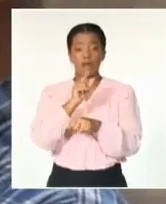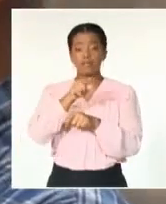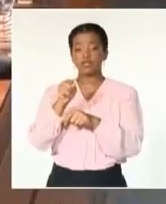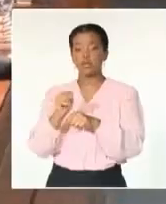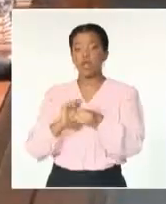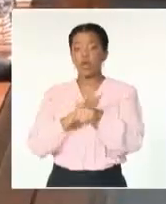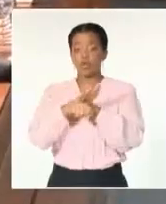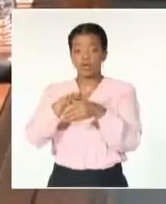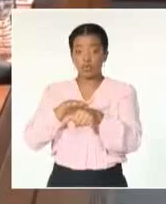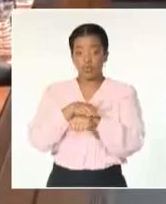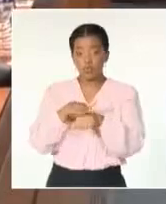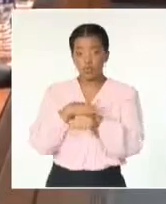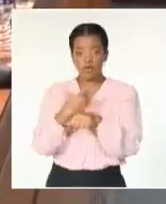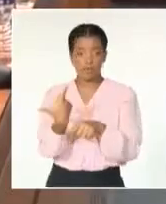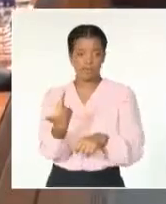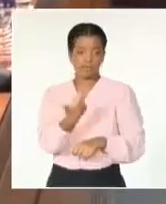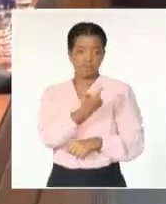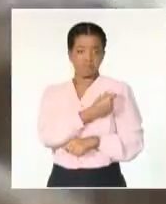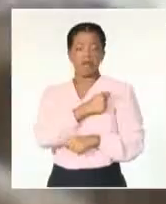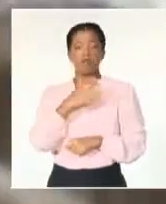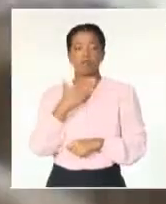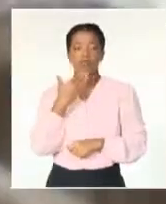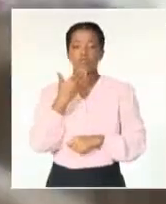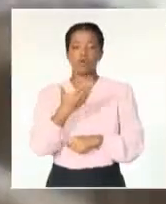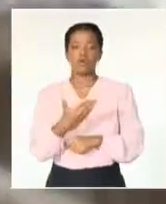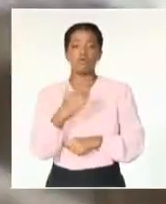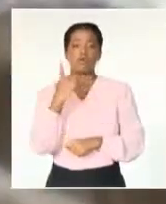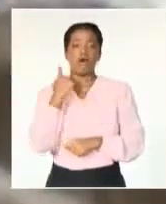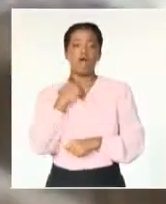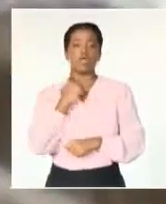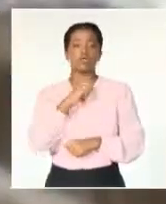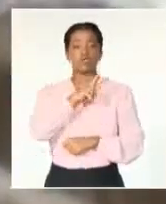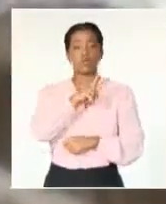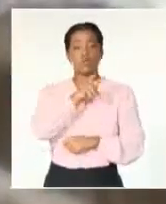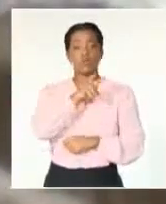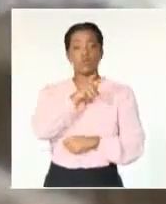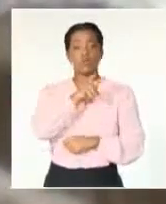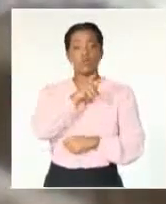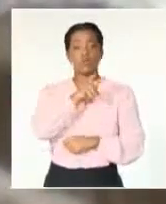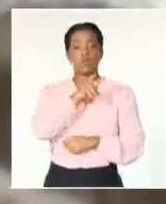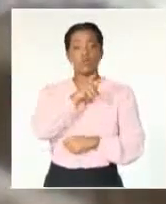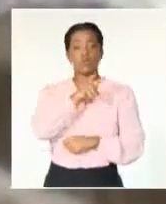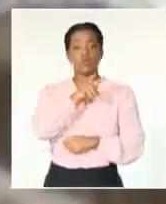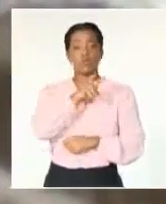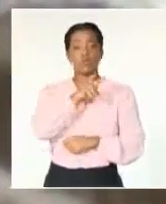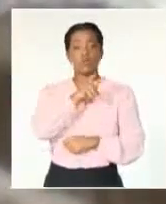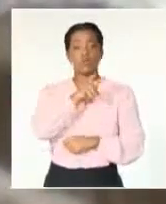Desde 2019 hasta 2022, se trataron con ozono a más de...